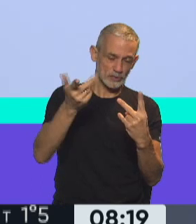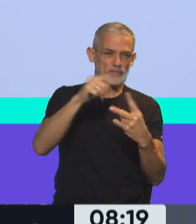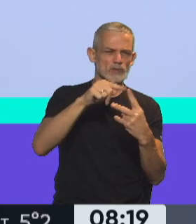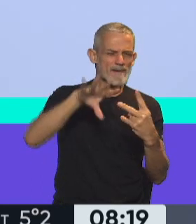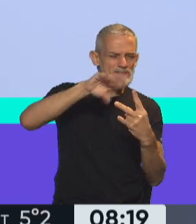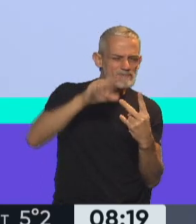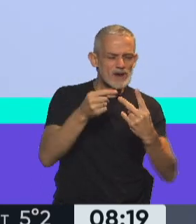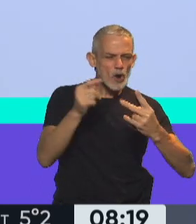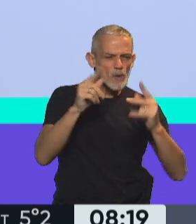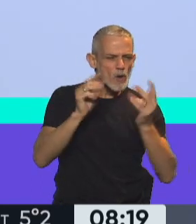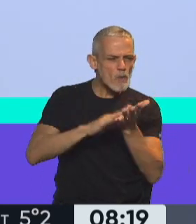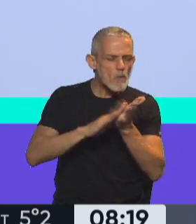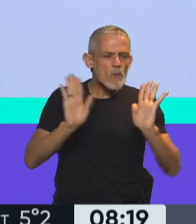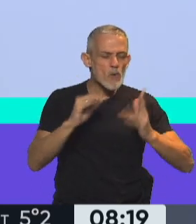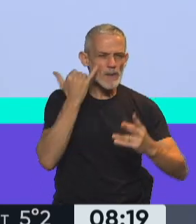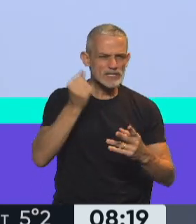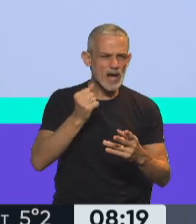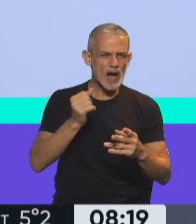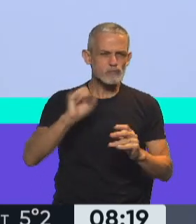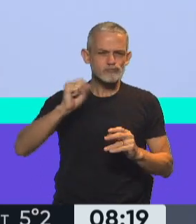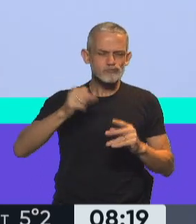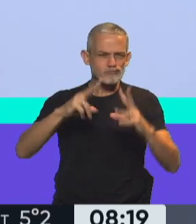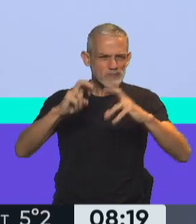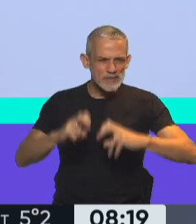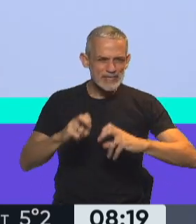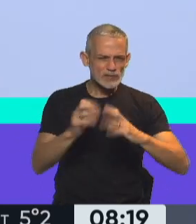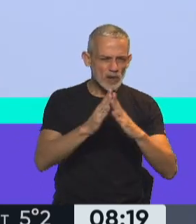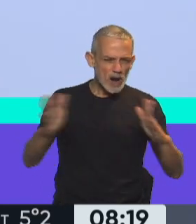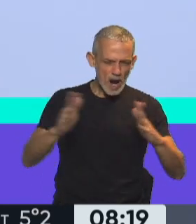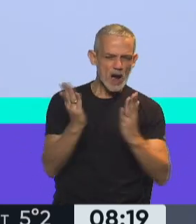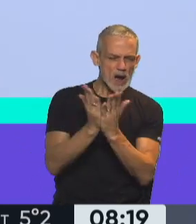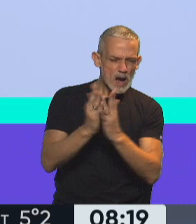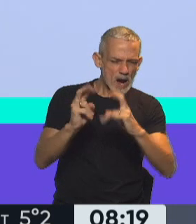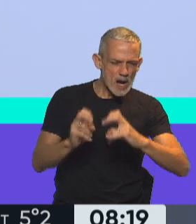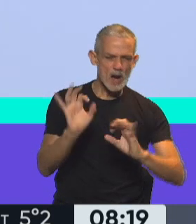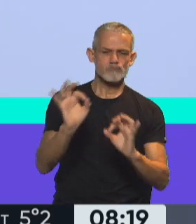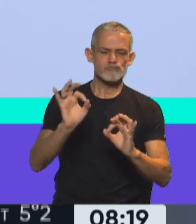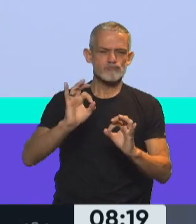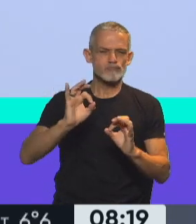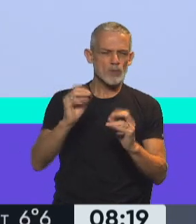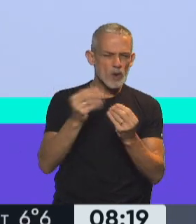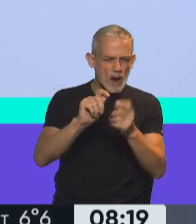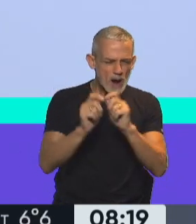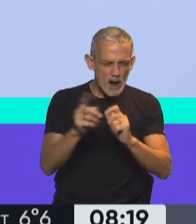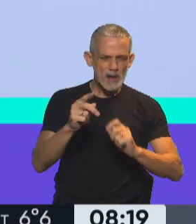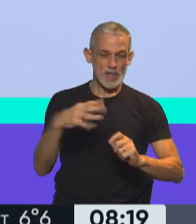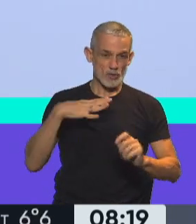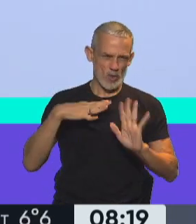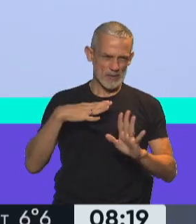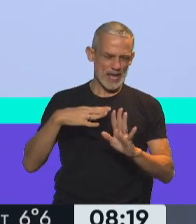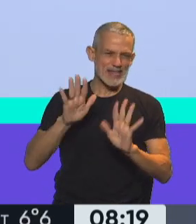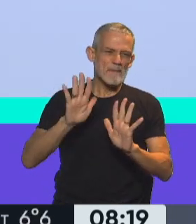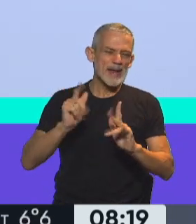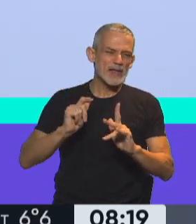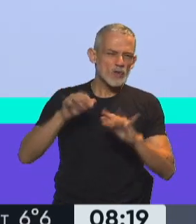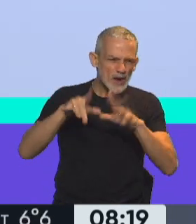componente. Nosotros ya hemos completado el estudio de serológico, estamos todavía esperando algunos